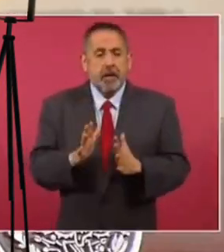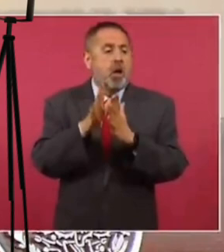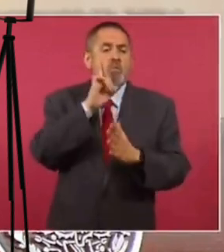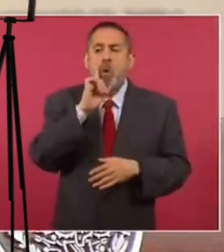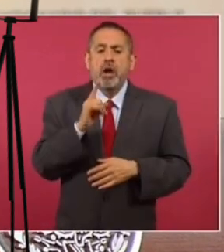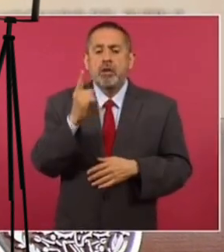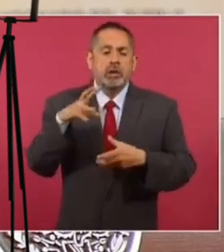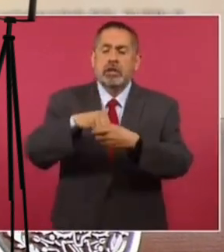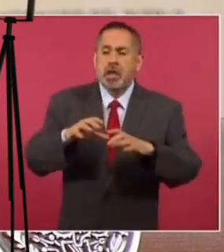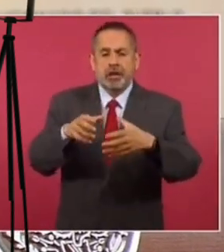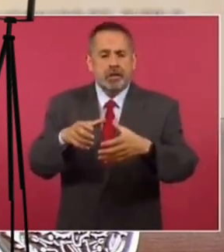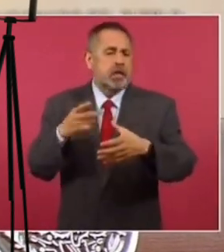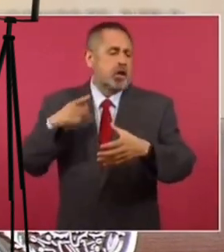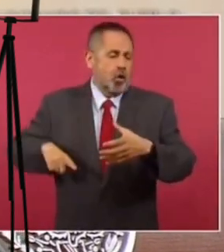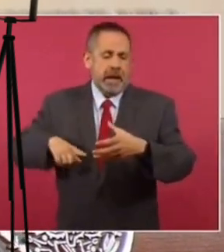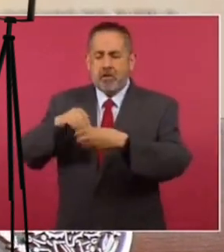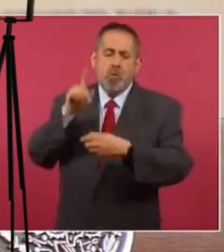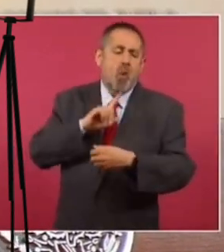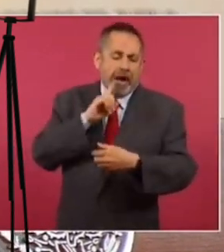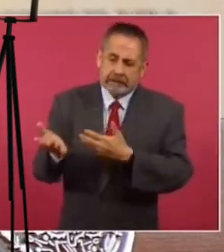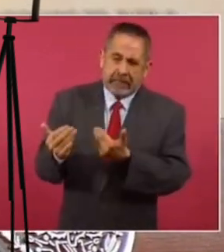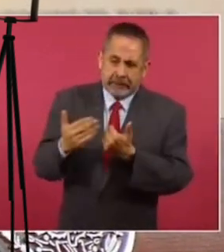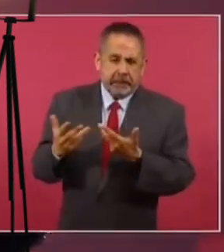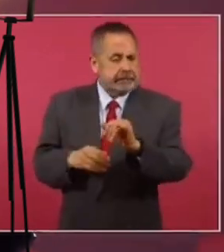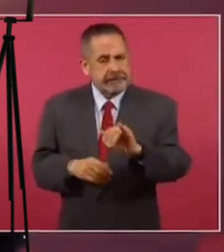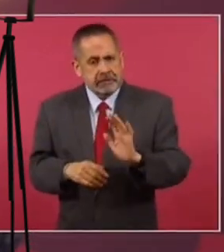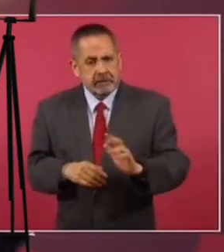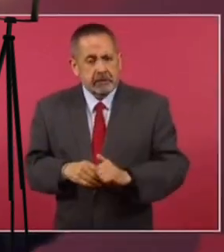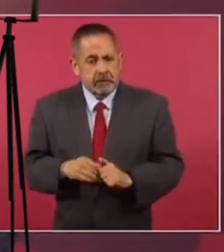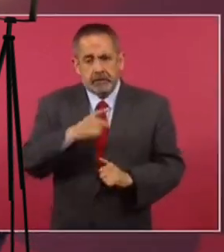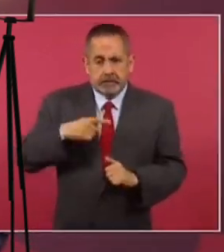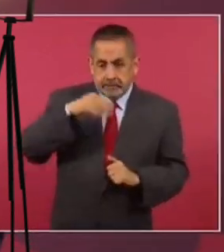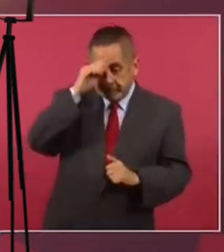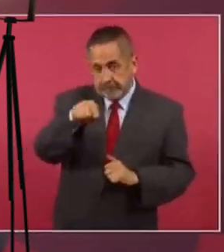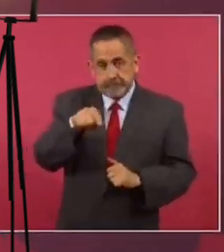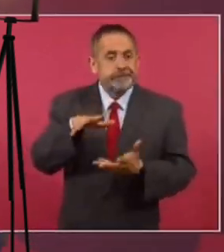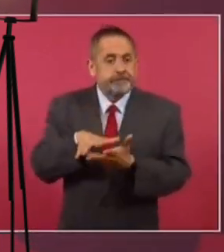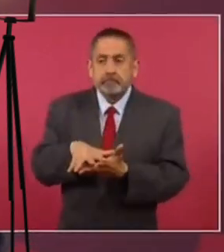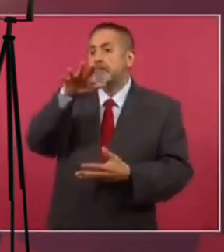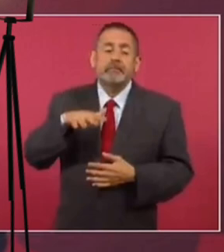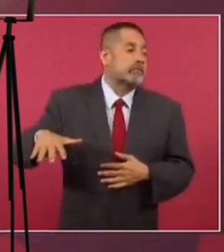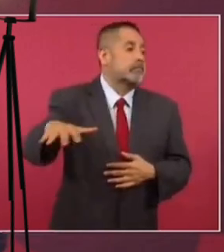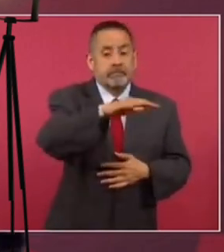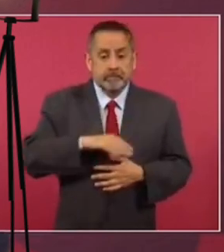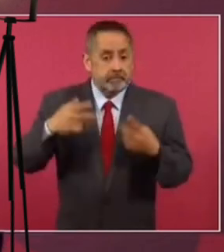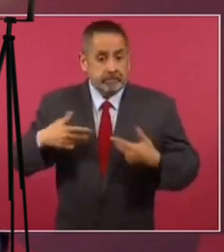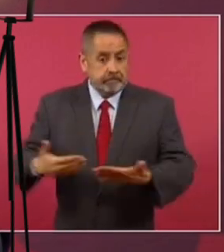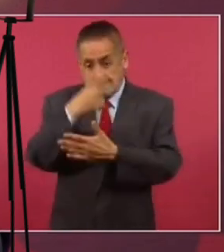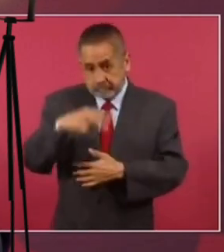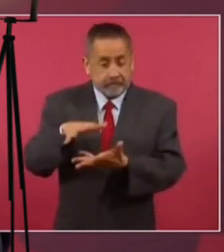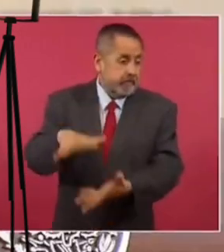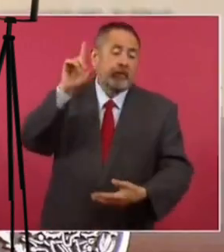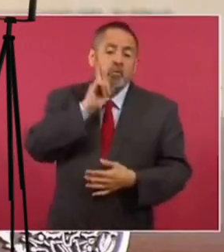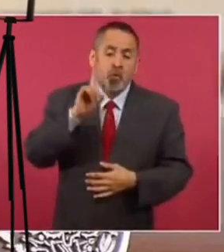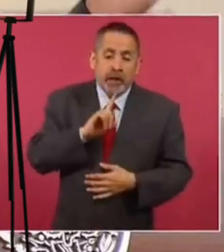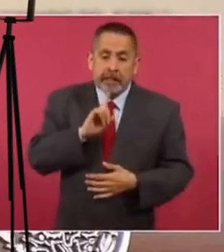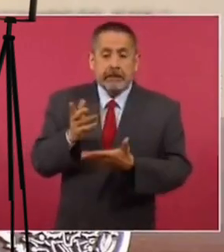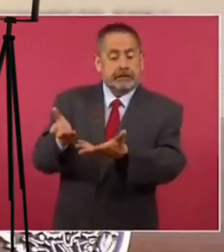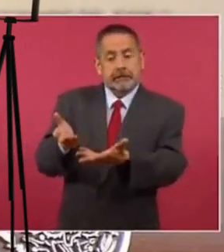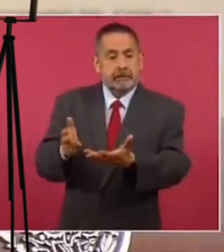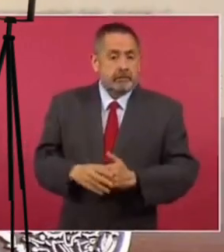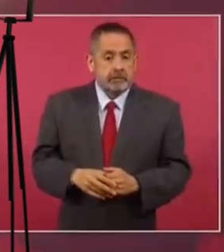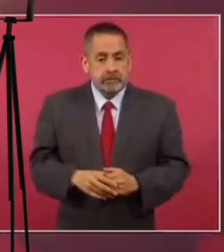participación de la mujer, en lo público. Hay que tomar en cuenta que la mayoría de la población de México son mujeres y que